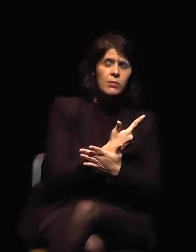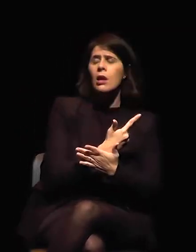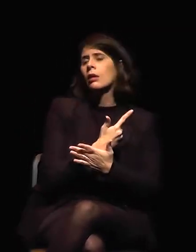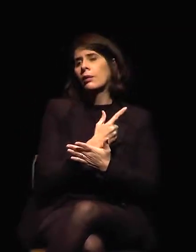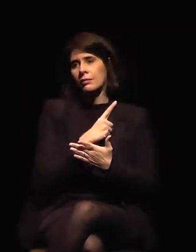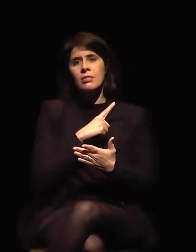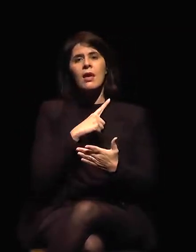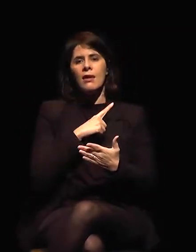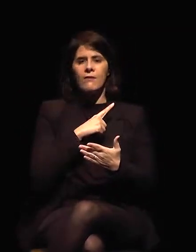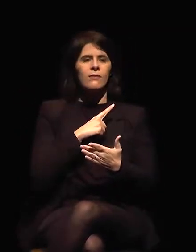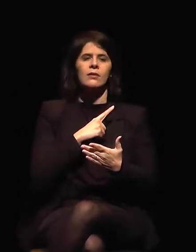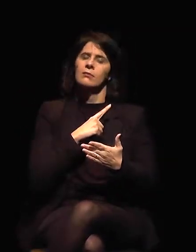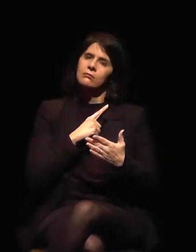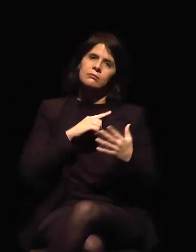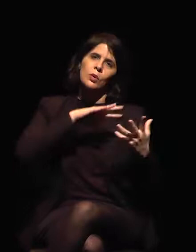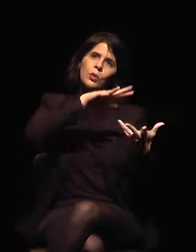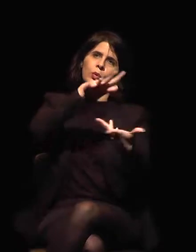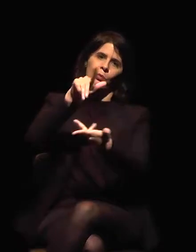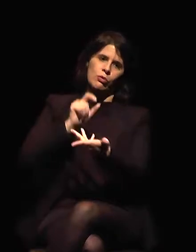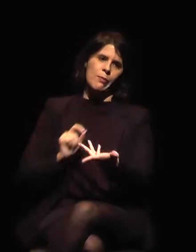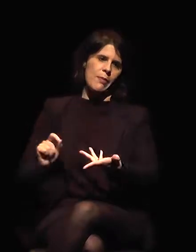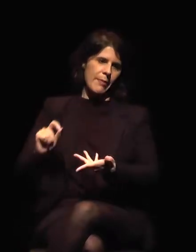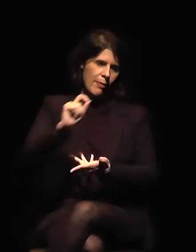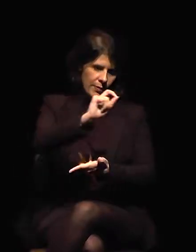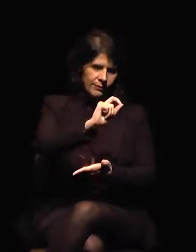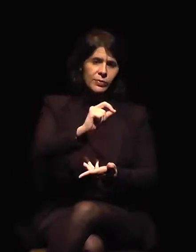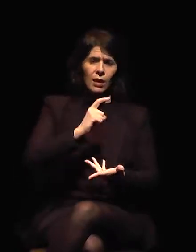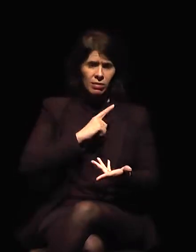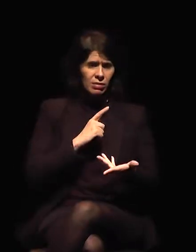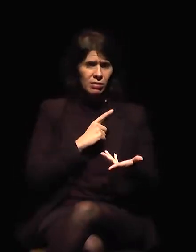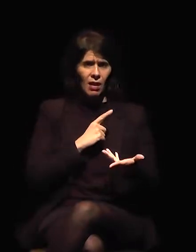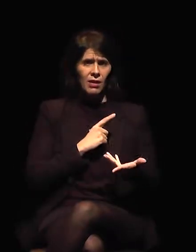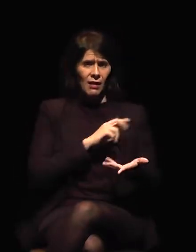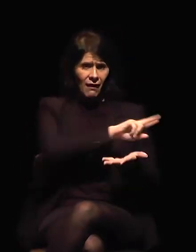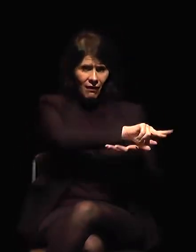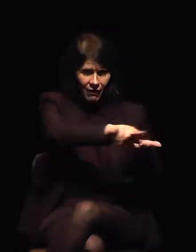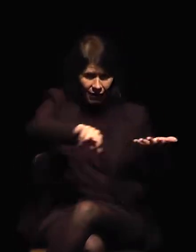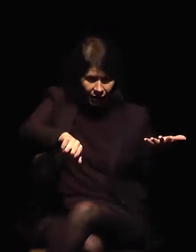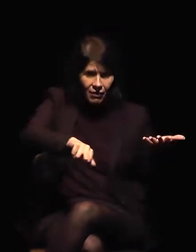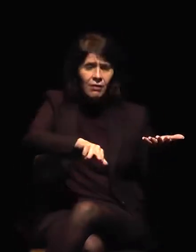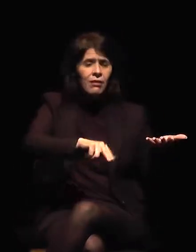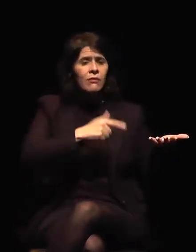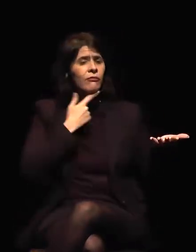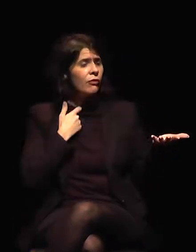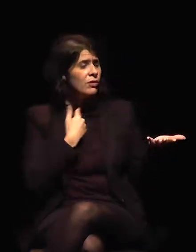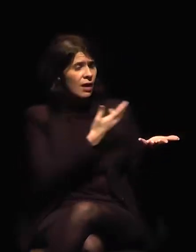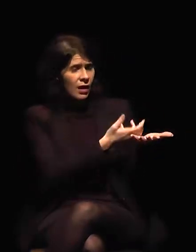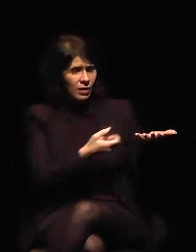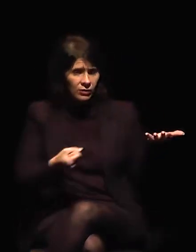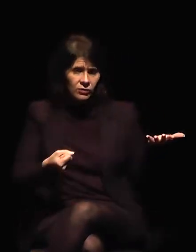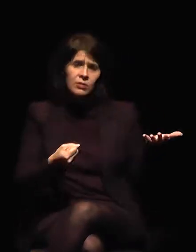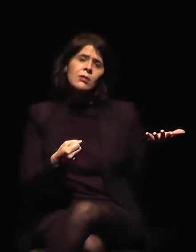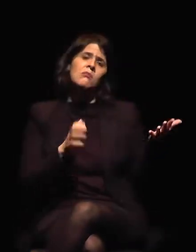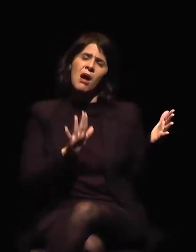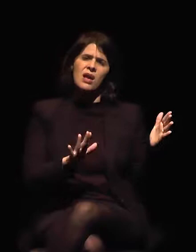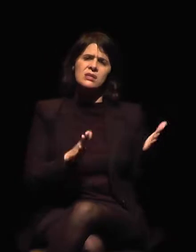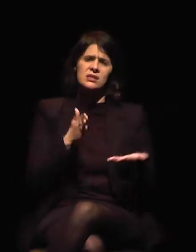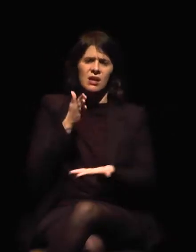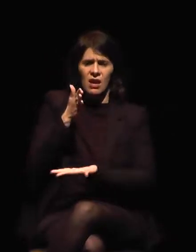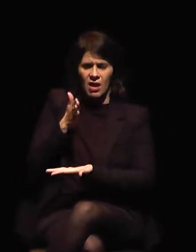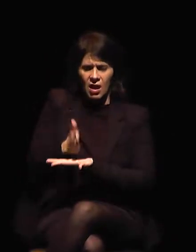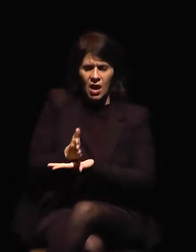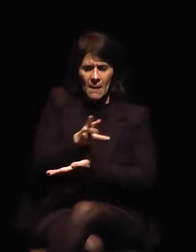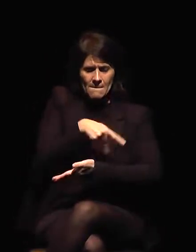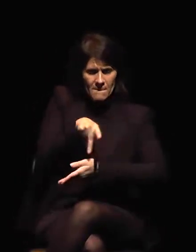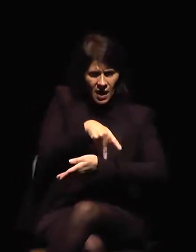actualmente no sigue jurisdicciones, no obedece fronteras. Vamos a encontrar tanto